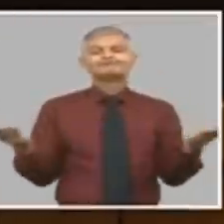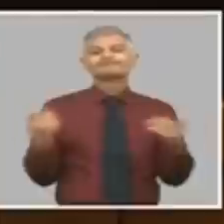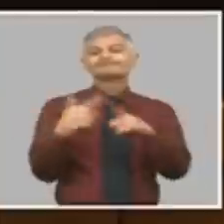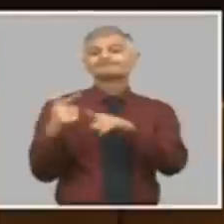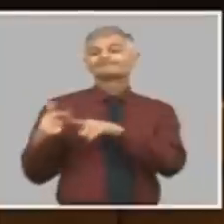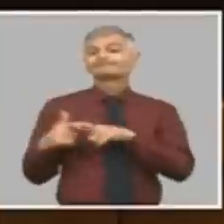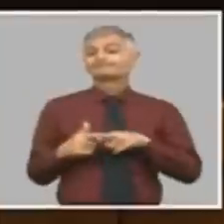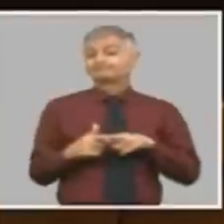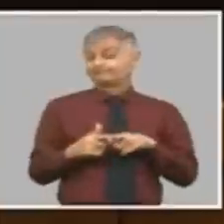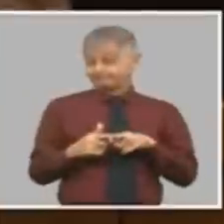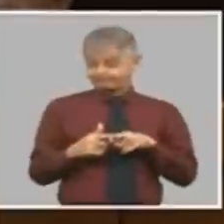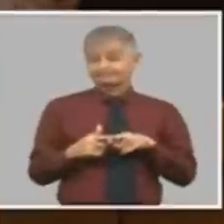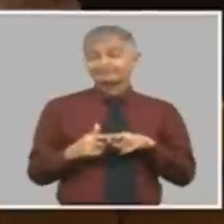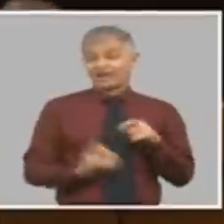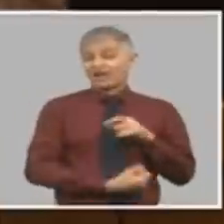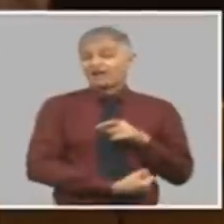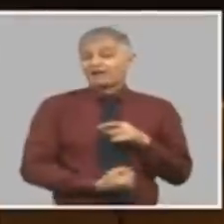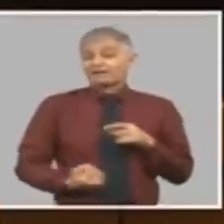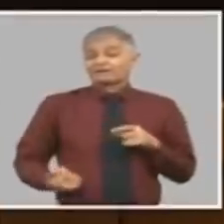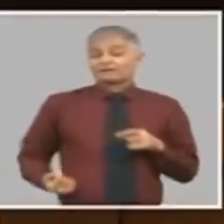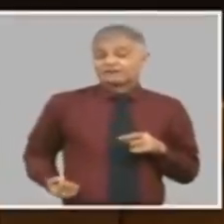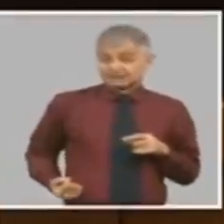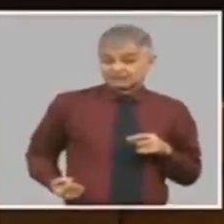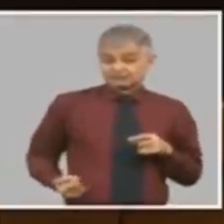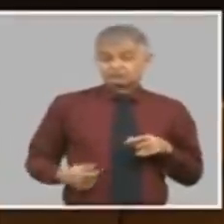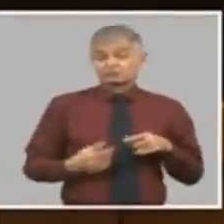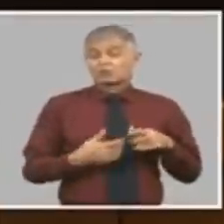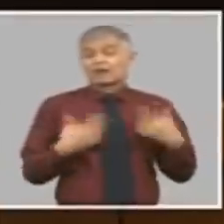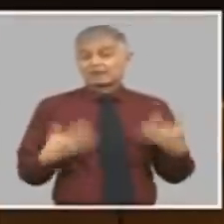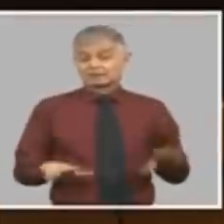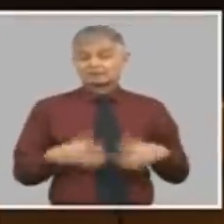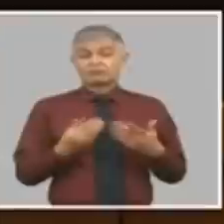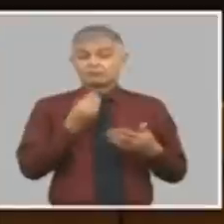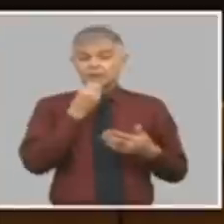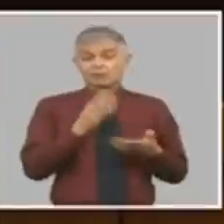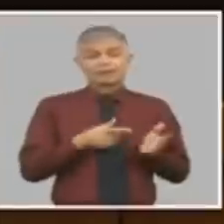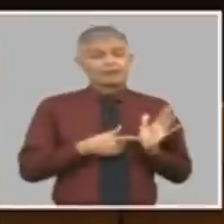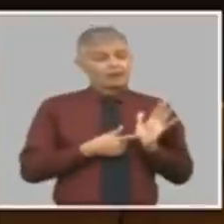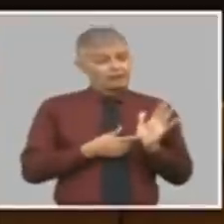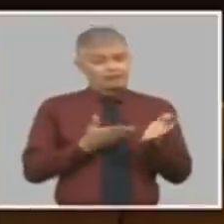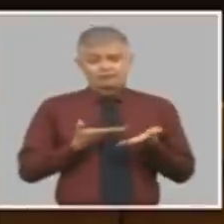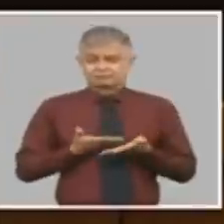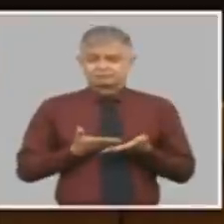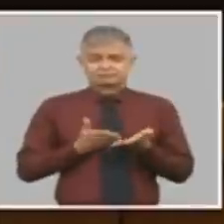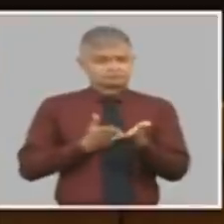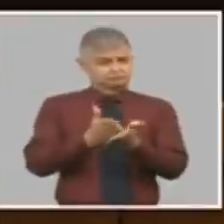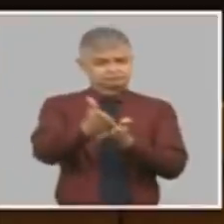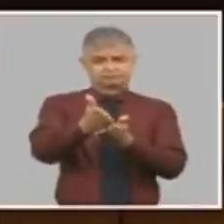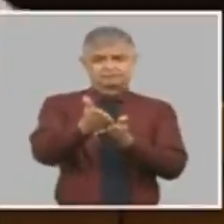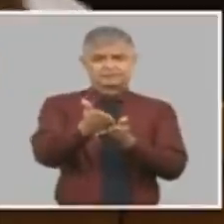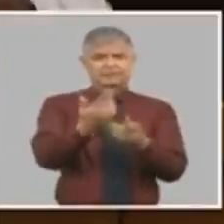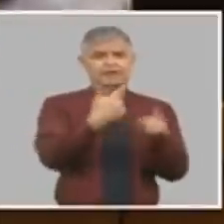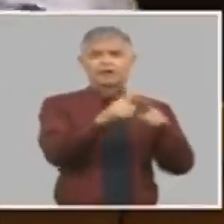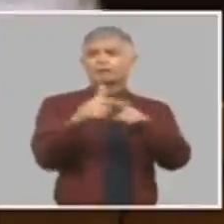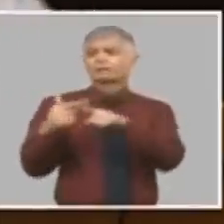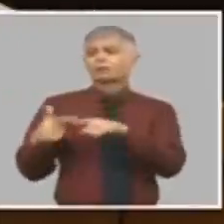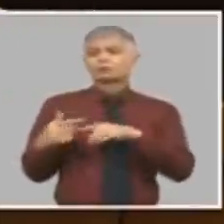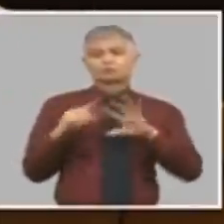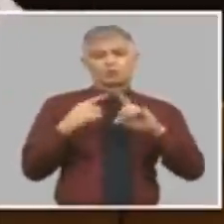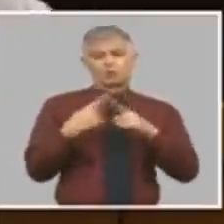se está haciendo un esfuerzo grande para mantener determinadas ofertas de manera que el salario que se ponga tenga una